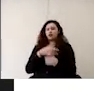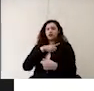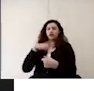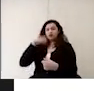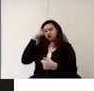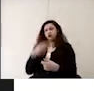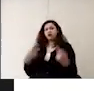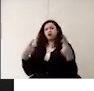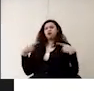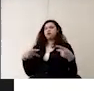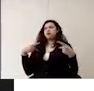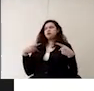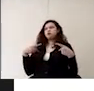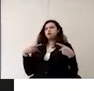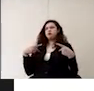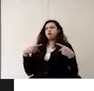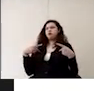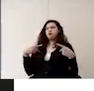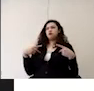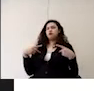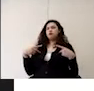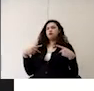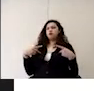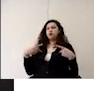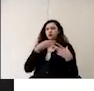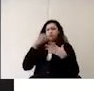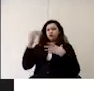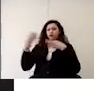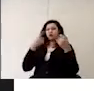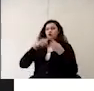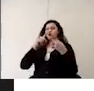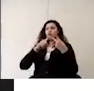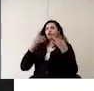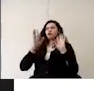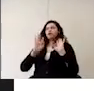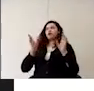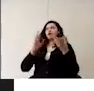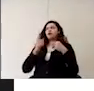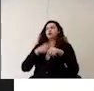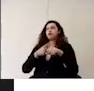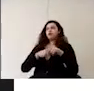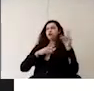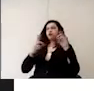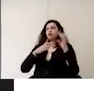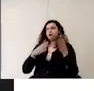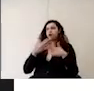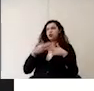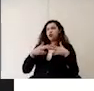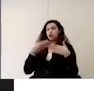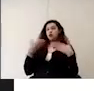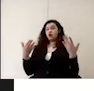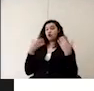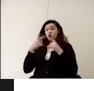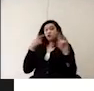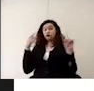presencia de uno o más casos sospechosos porque hasta el momento no tenemos la certeza de que